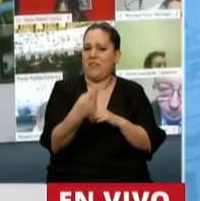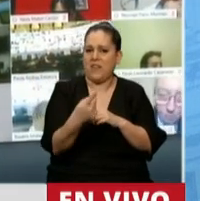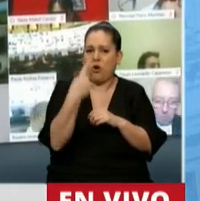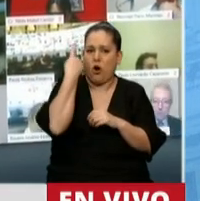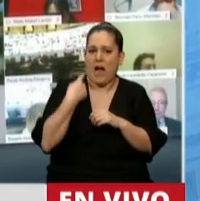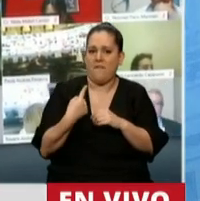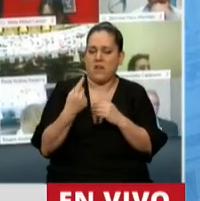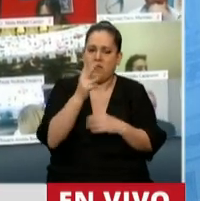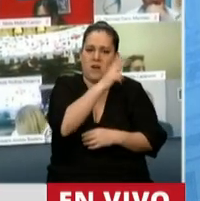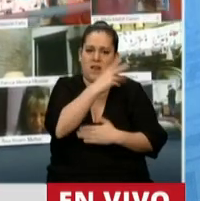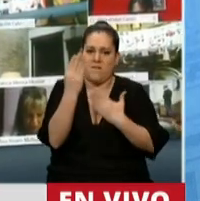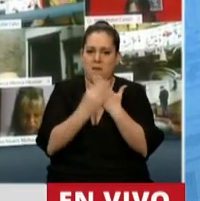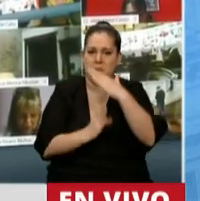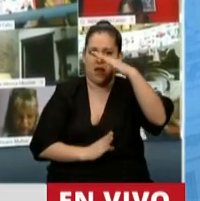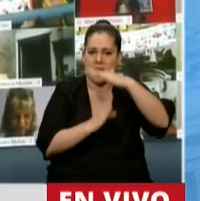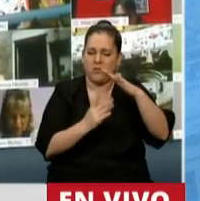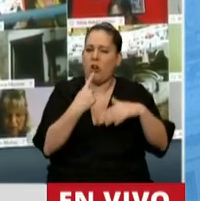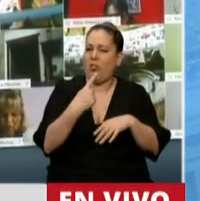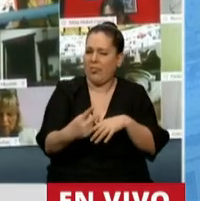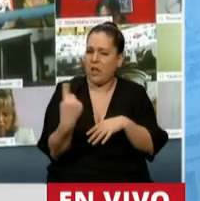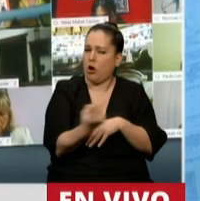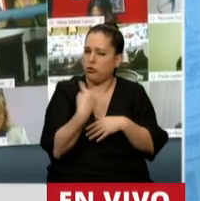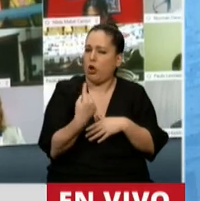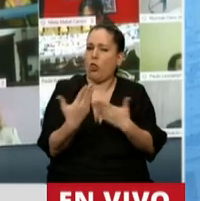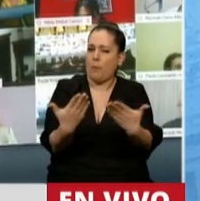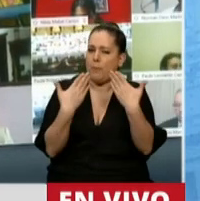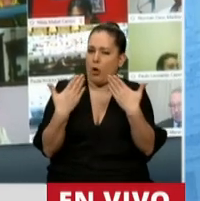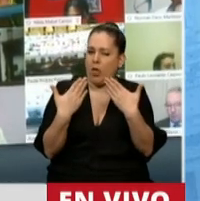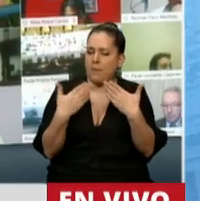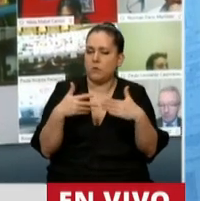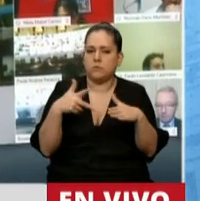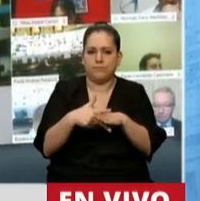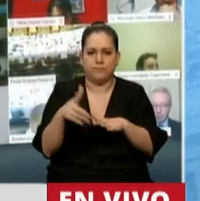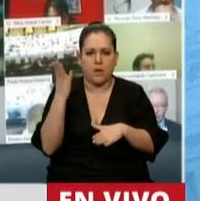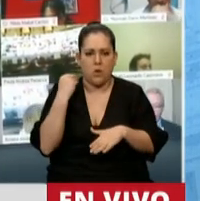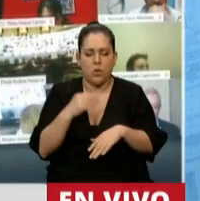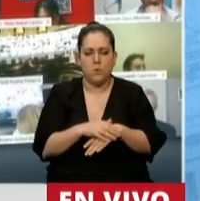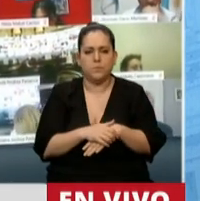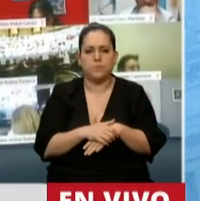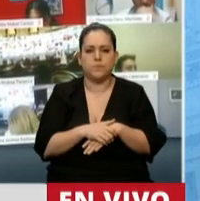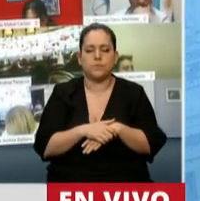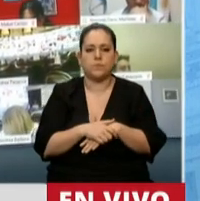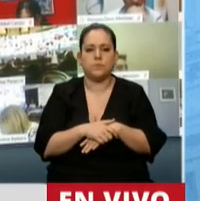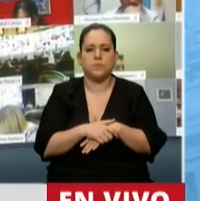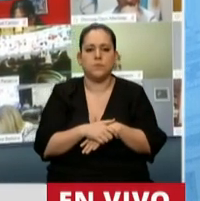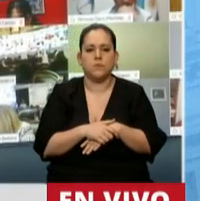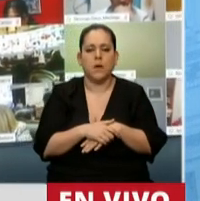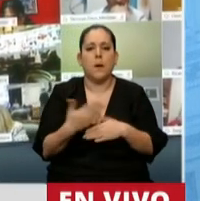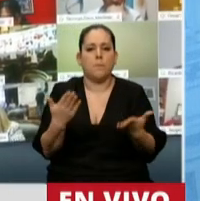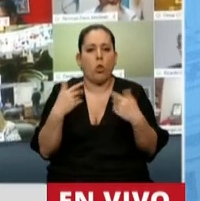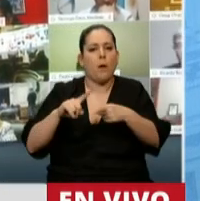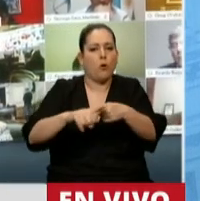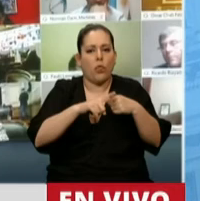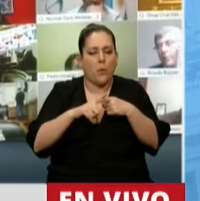gabinete, que podamos entre todos debatir en nombre de la